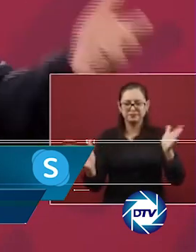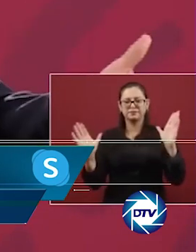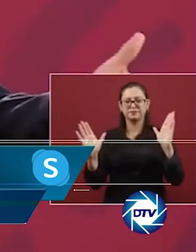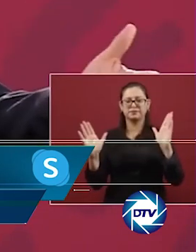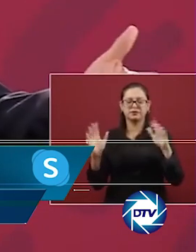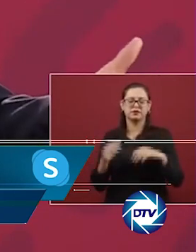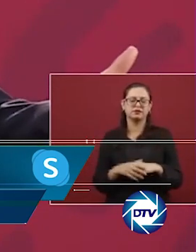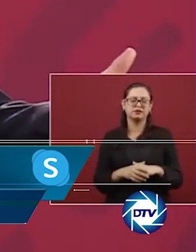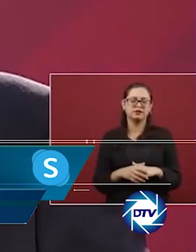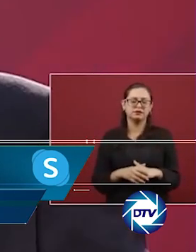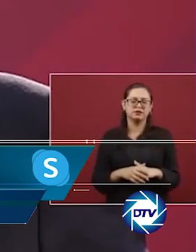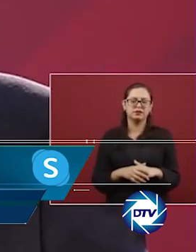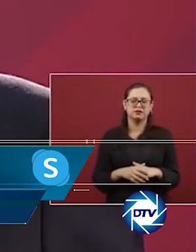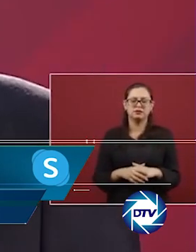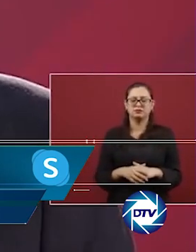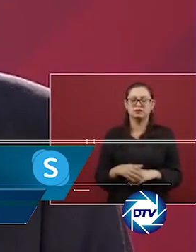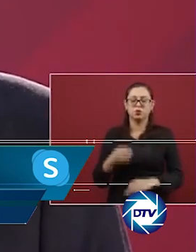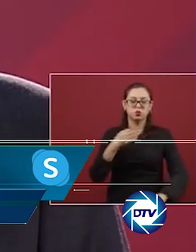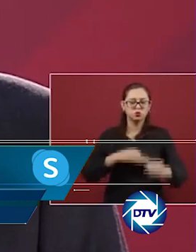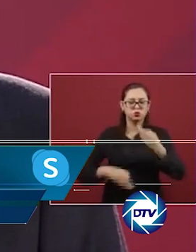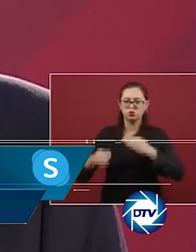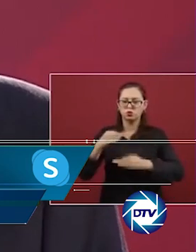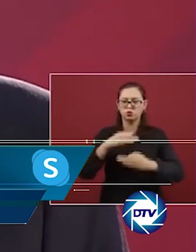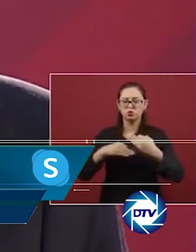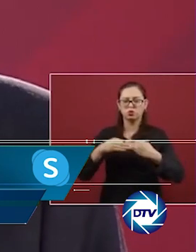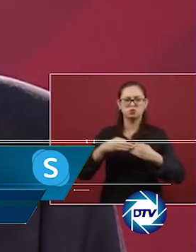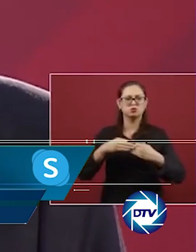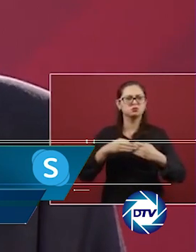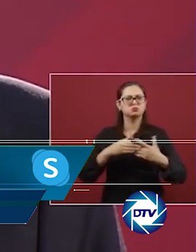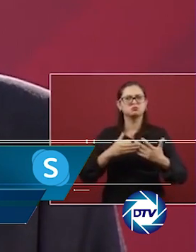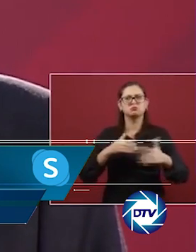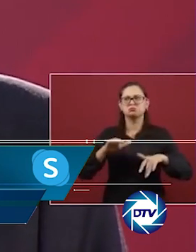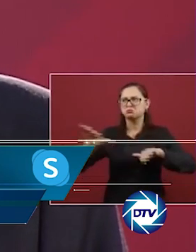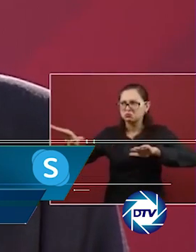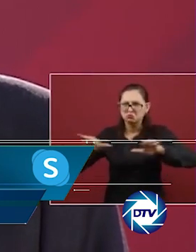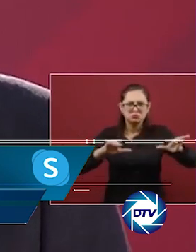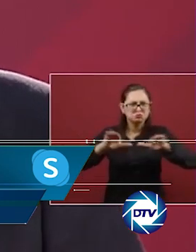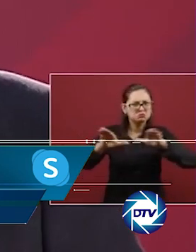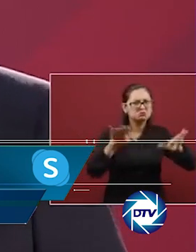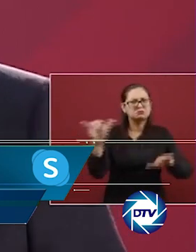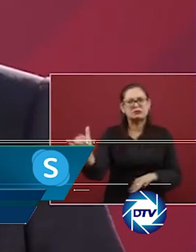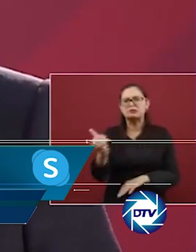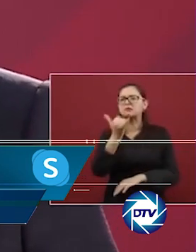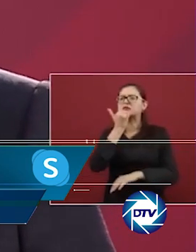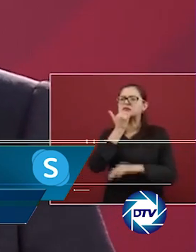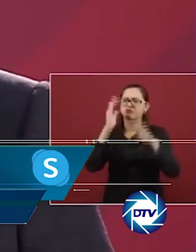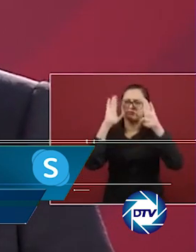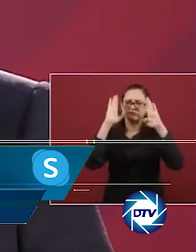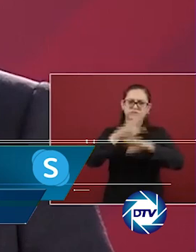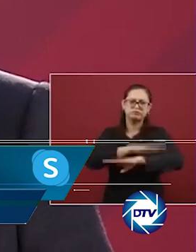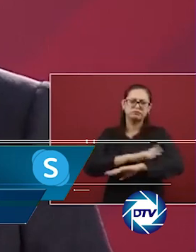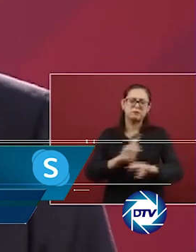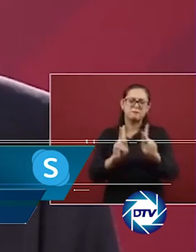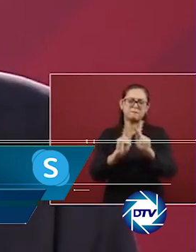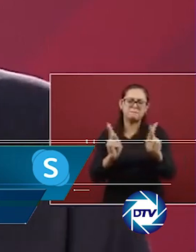más de 80.000 desaparecidos existen y que 300.000 personas han sido ejecutadas en los últimos 15 años. Si